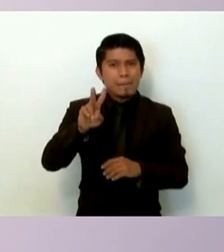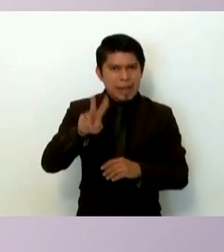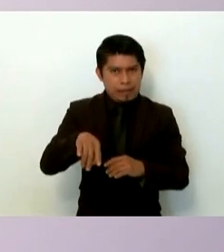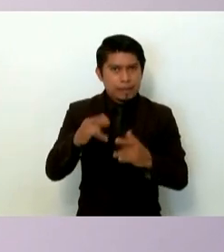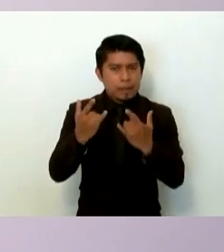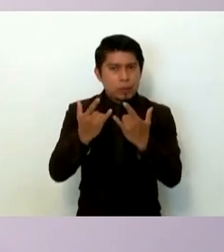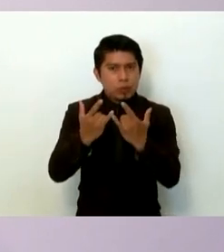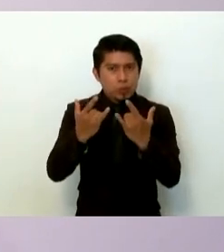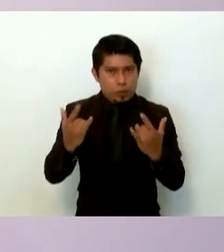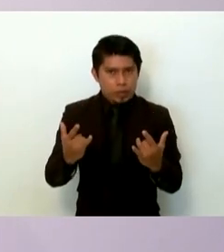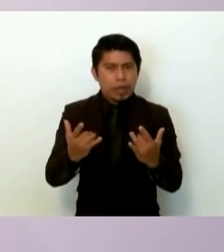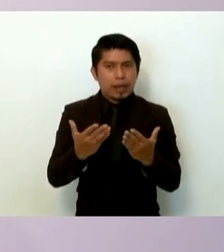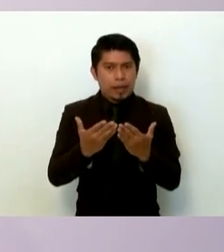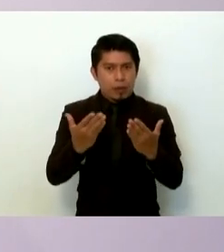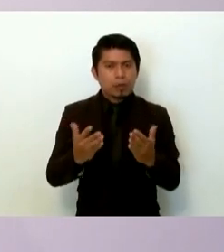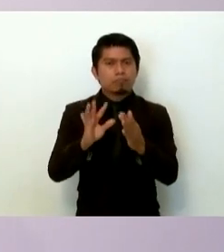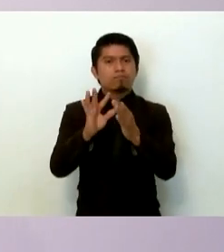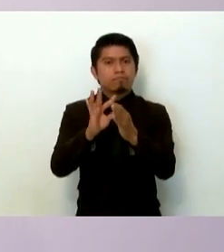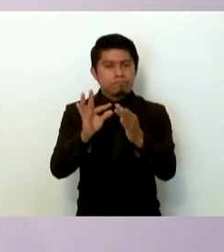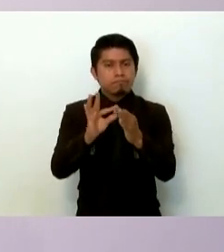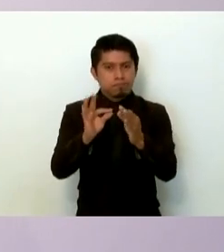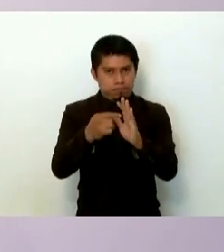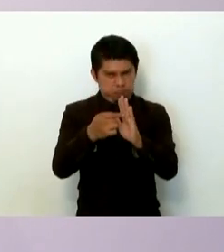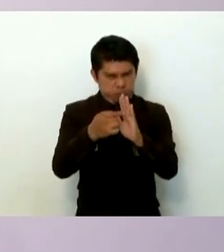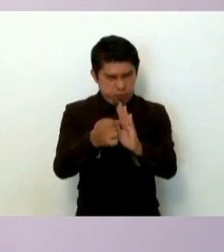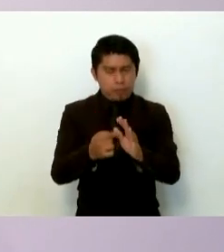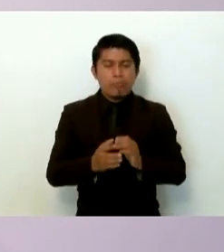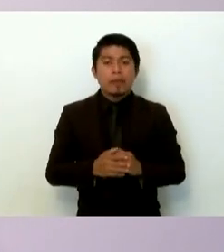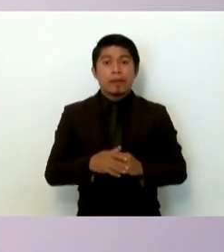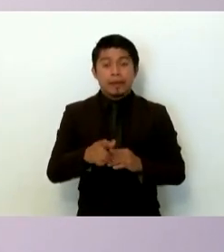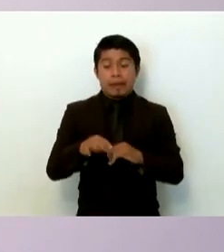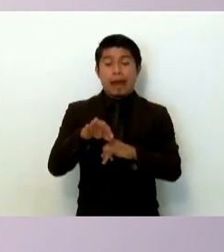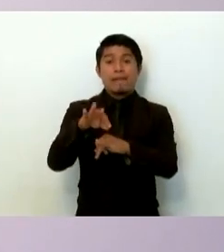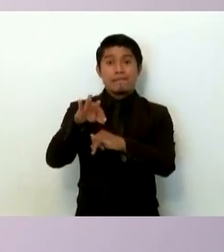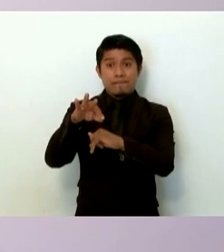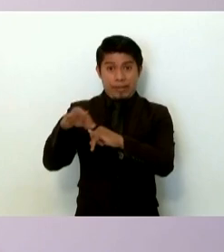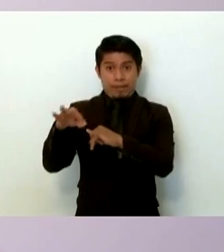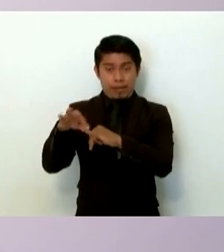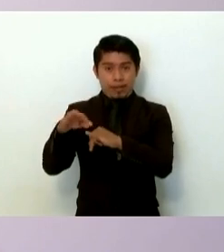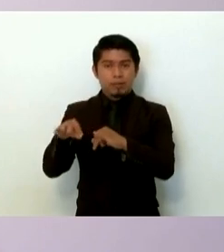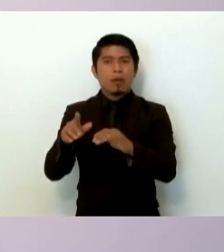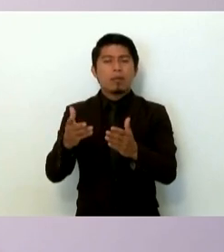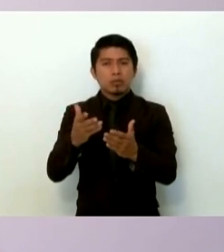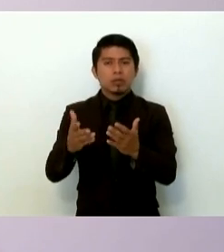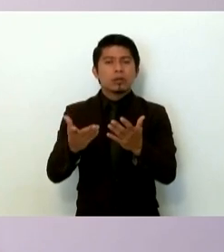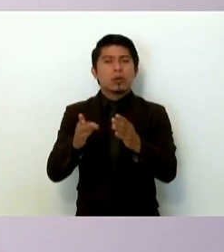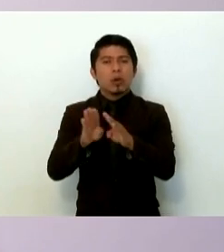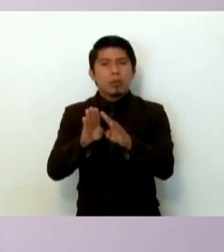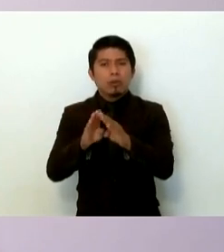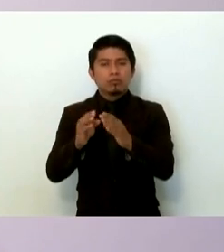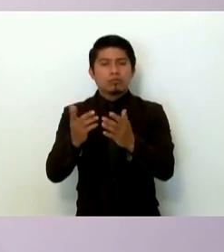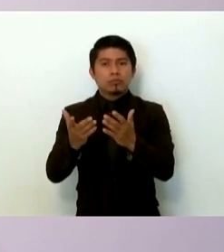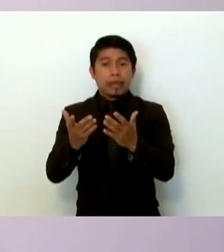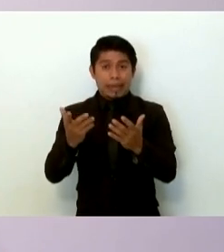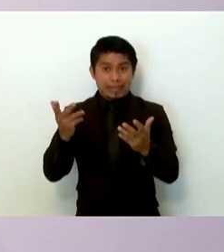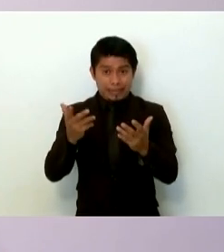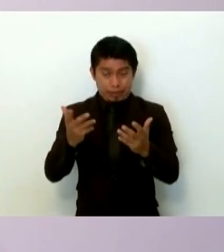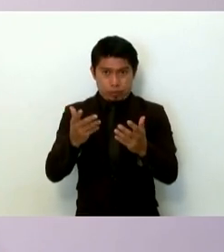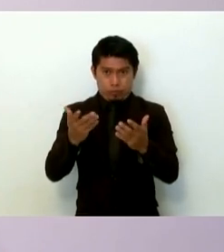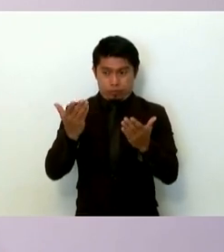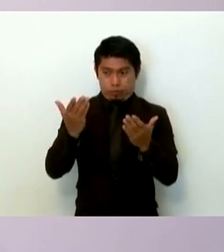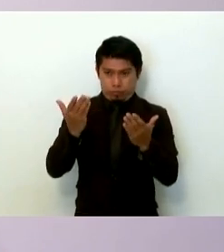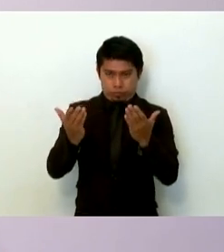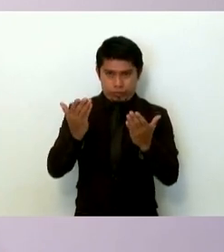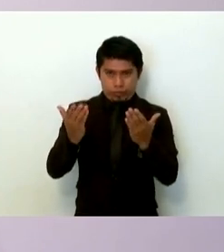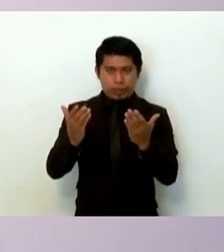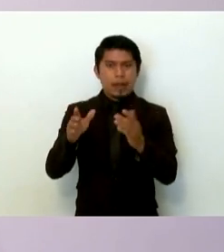de la que daremos cuenta. Dejando, por supuesto, al final, un breve balance que hacemos público de los